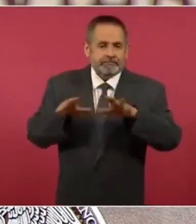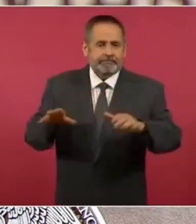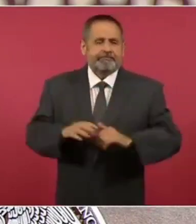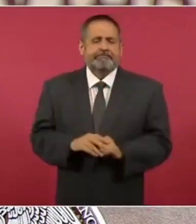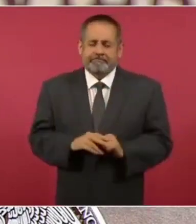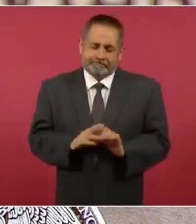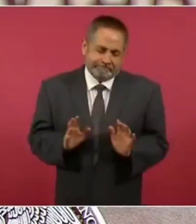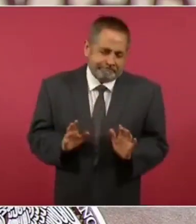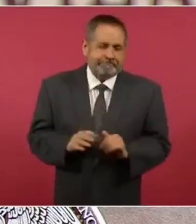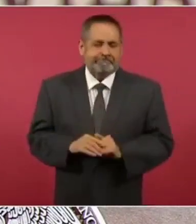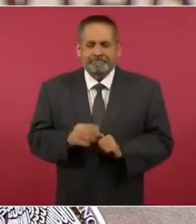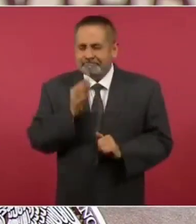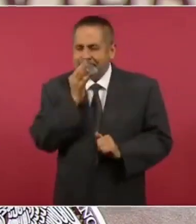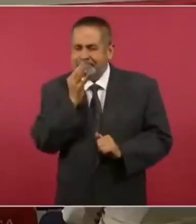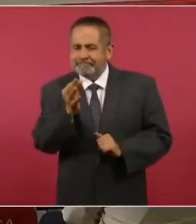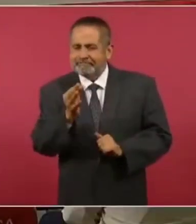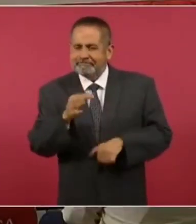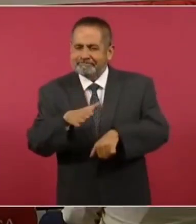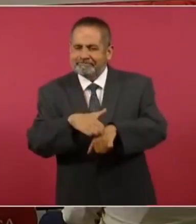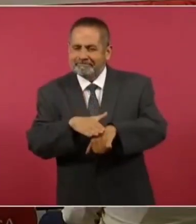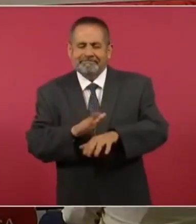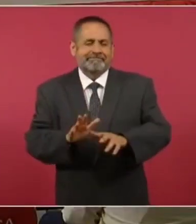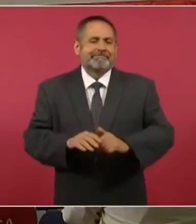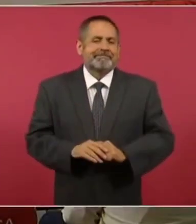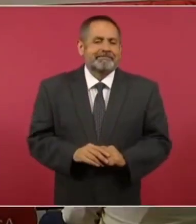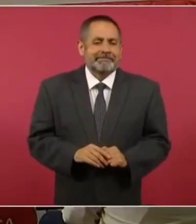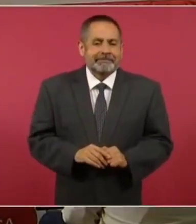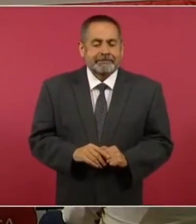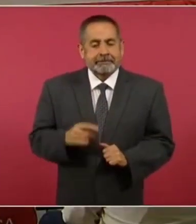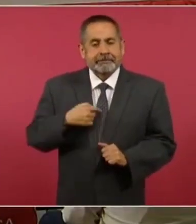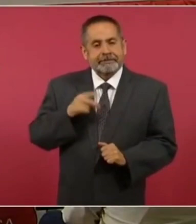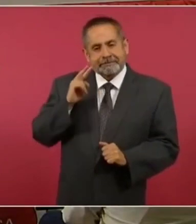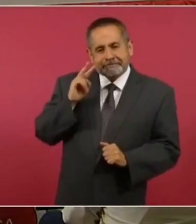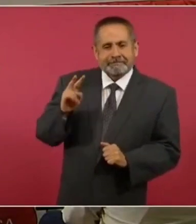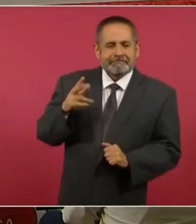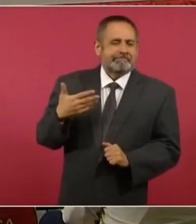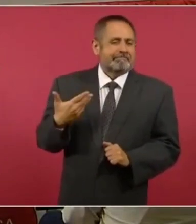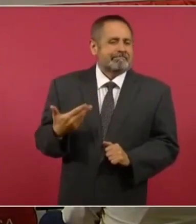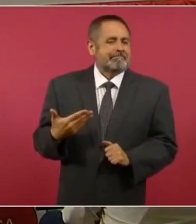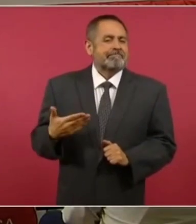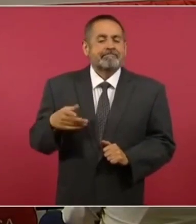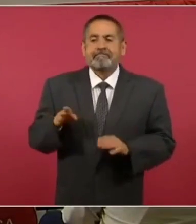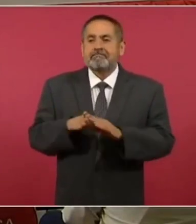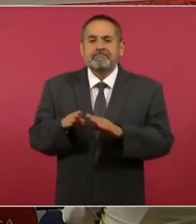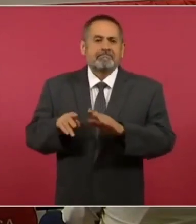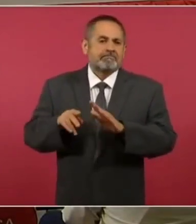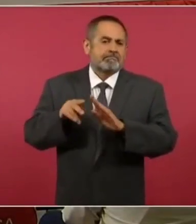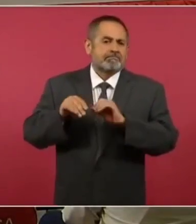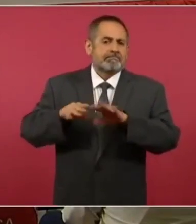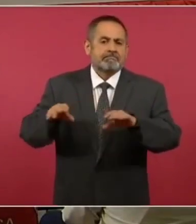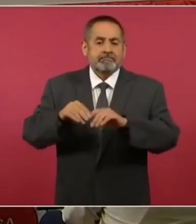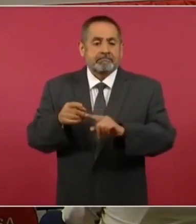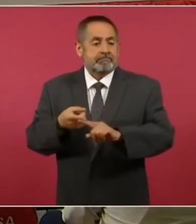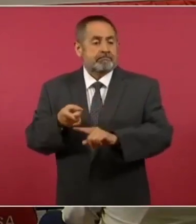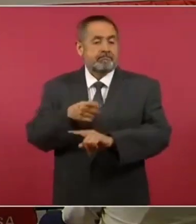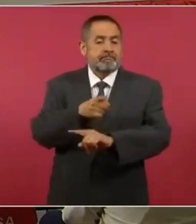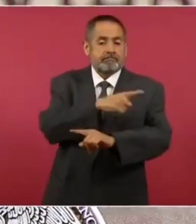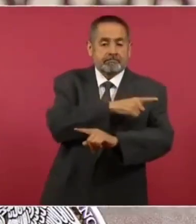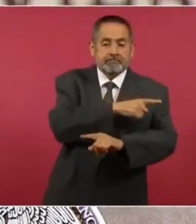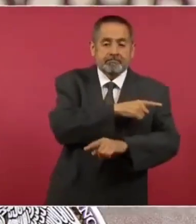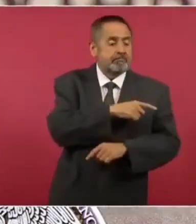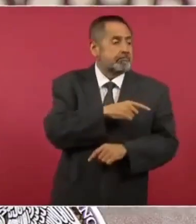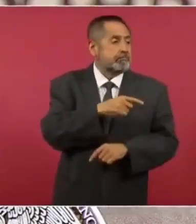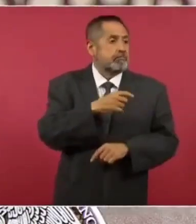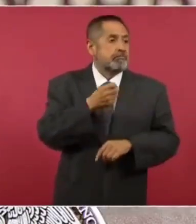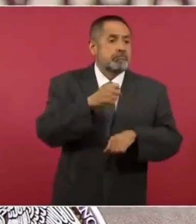nada más para que quede ahí y veamos lo que en anteriores semanas se decía.